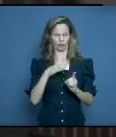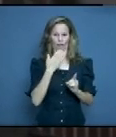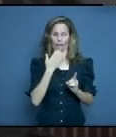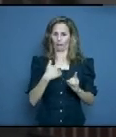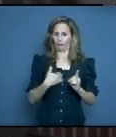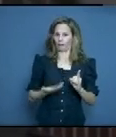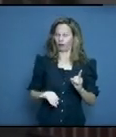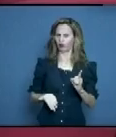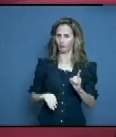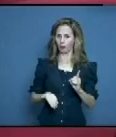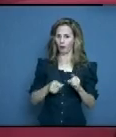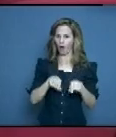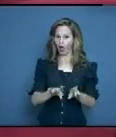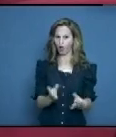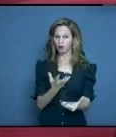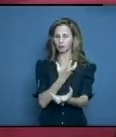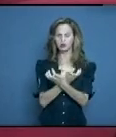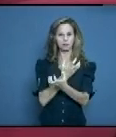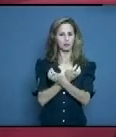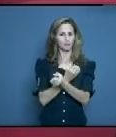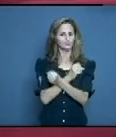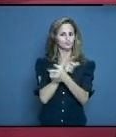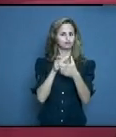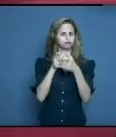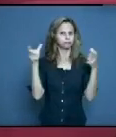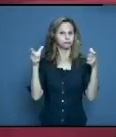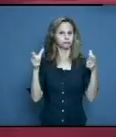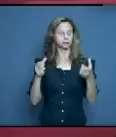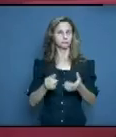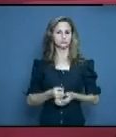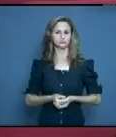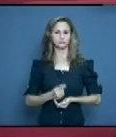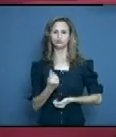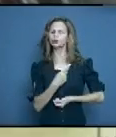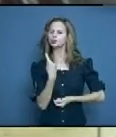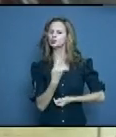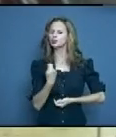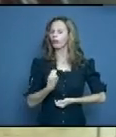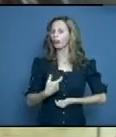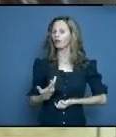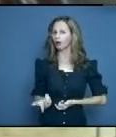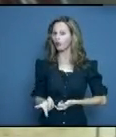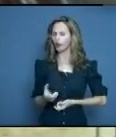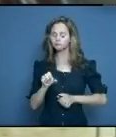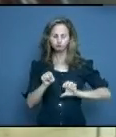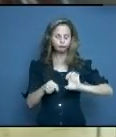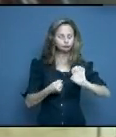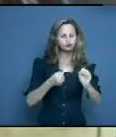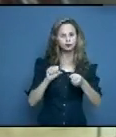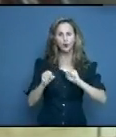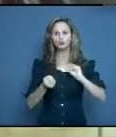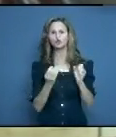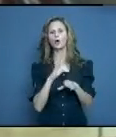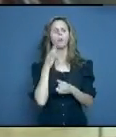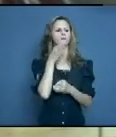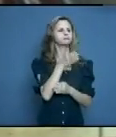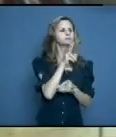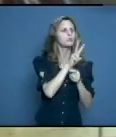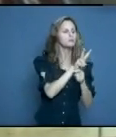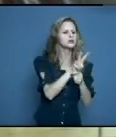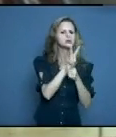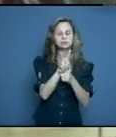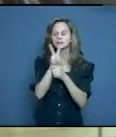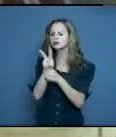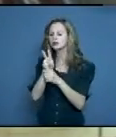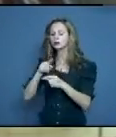hay un riesgo latente muy grande. Pero si nosotros no tenemos pleno dominio de que esas personas están siendo visitadas diarias,